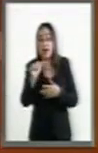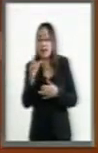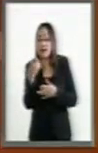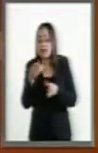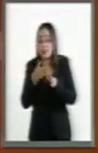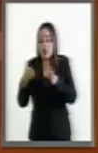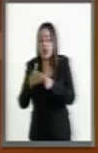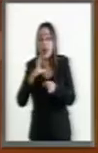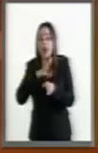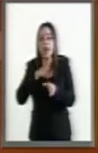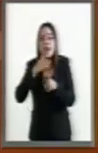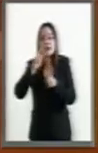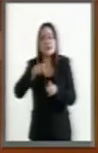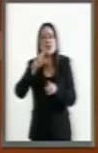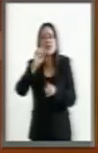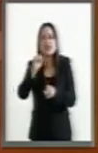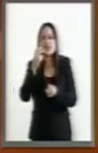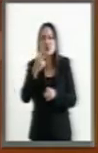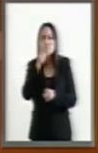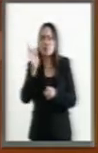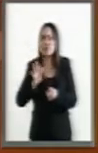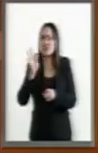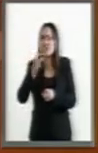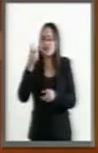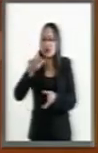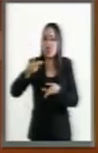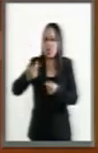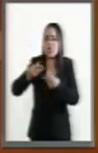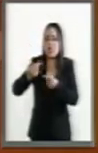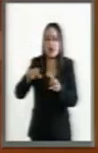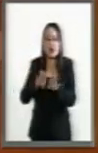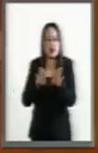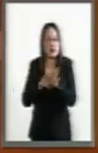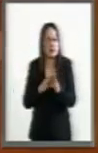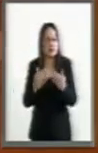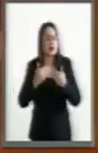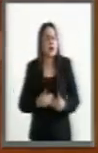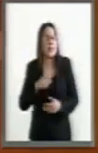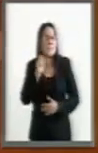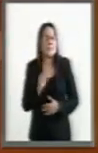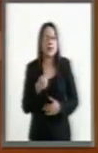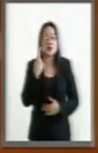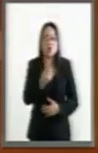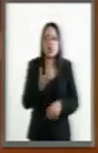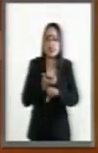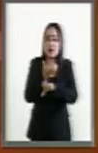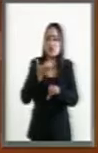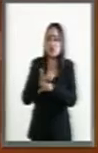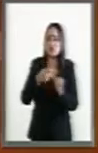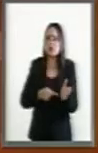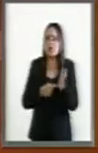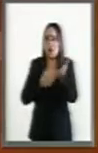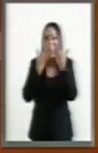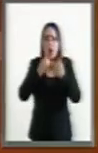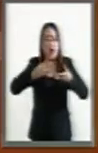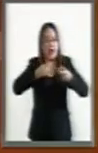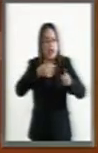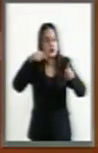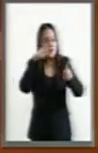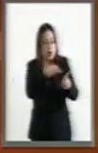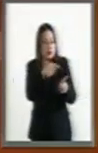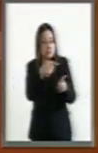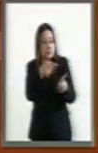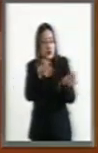del 68% de estos recursos, pues 21 entidades no gastaron un solo